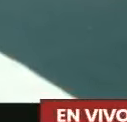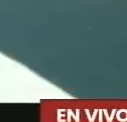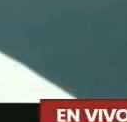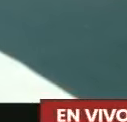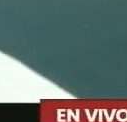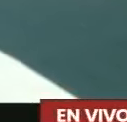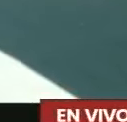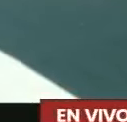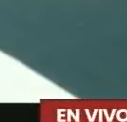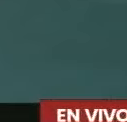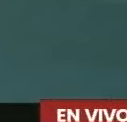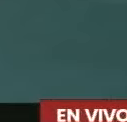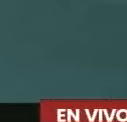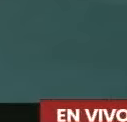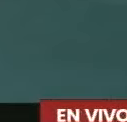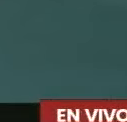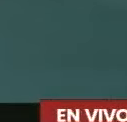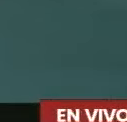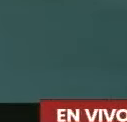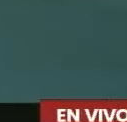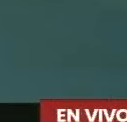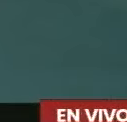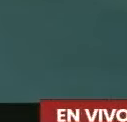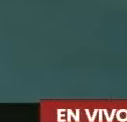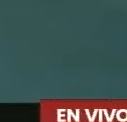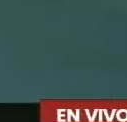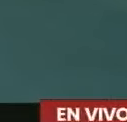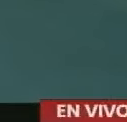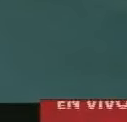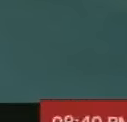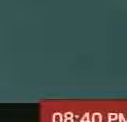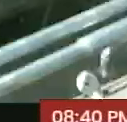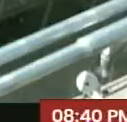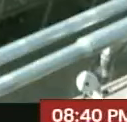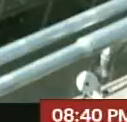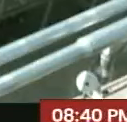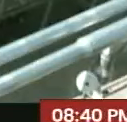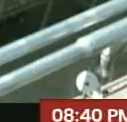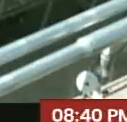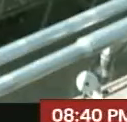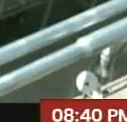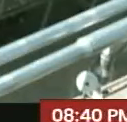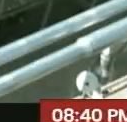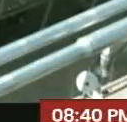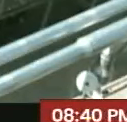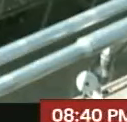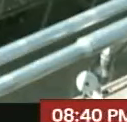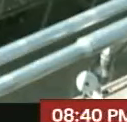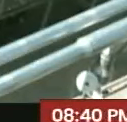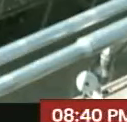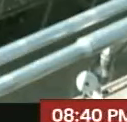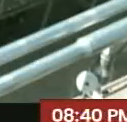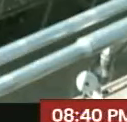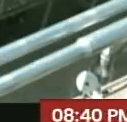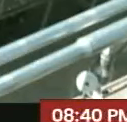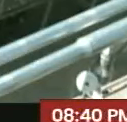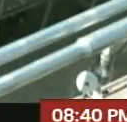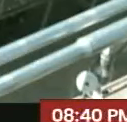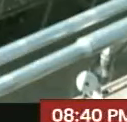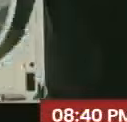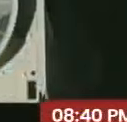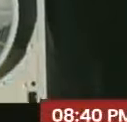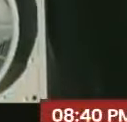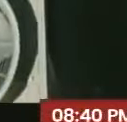correspondientes. Aquí se hizo todo en la recuperación, el mantenimiento de los aires